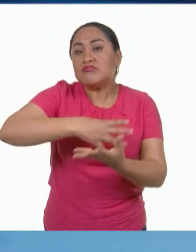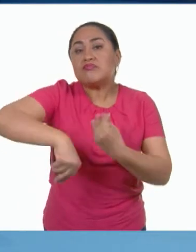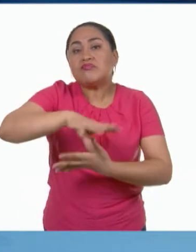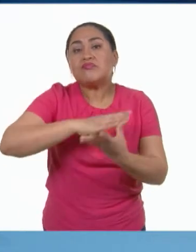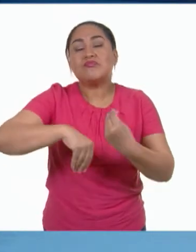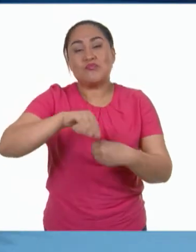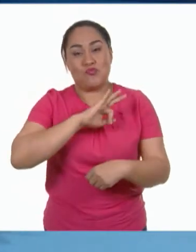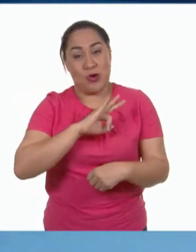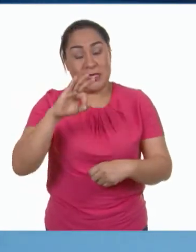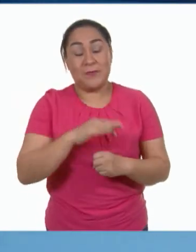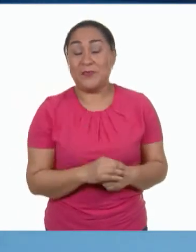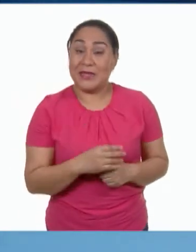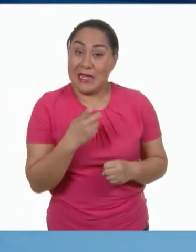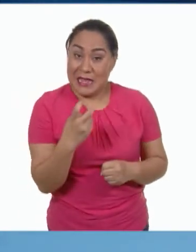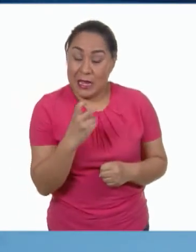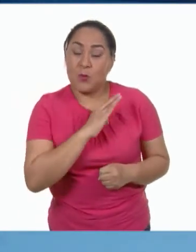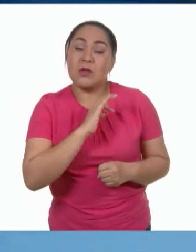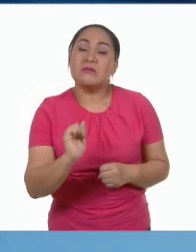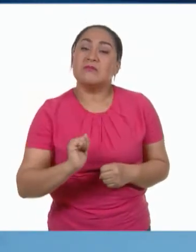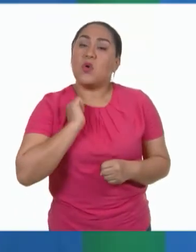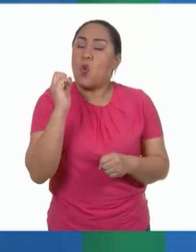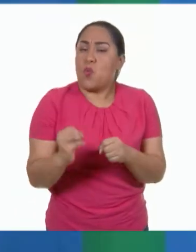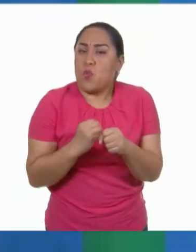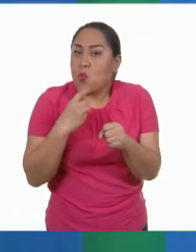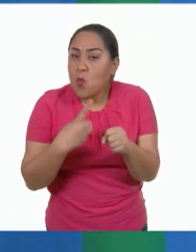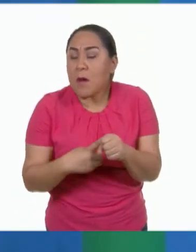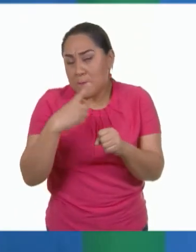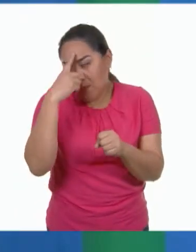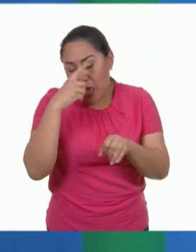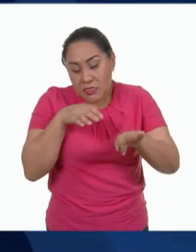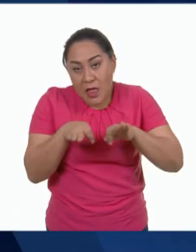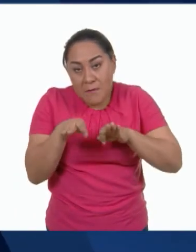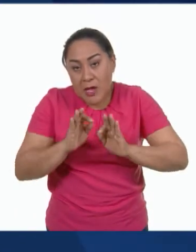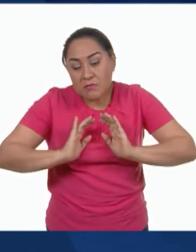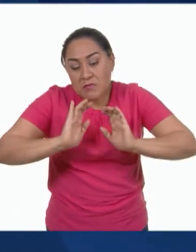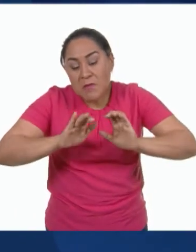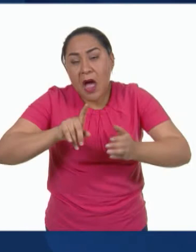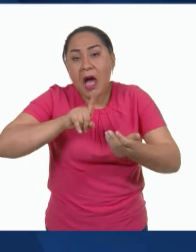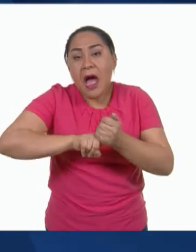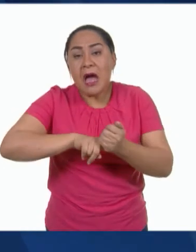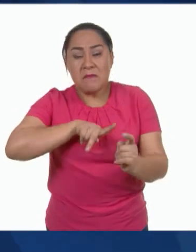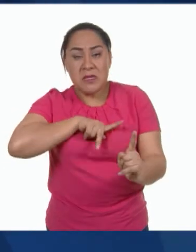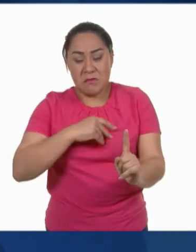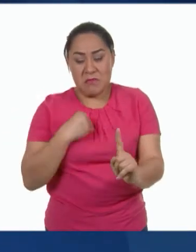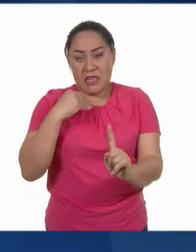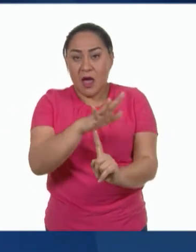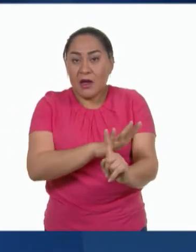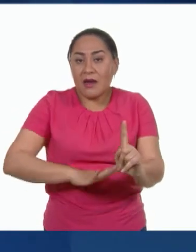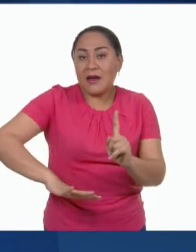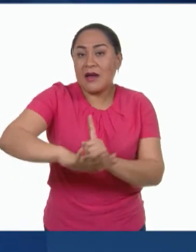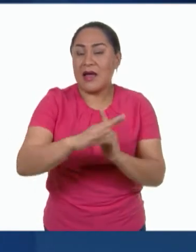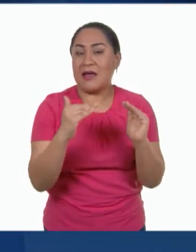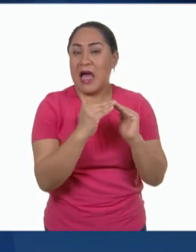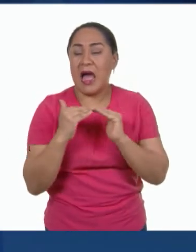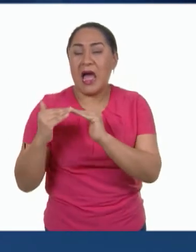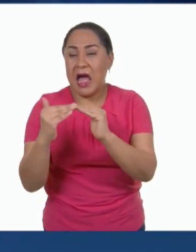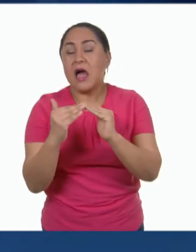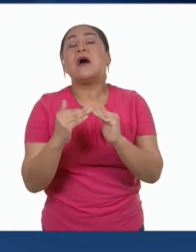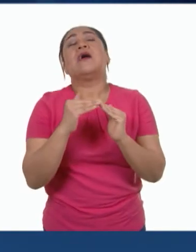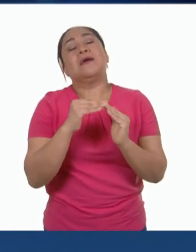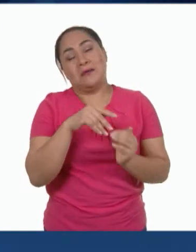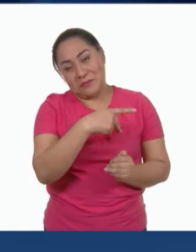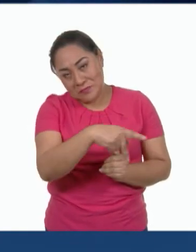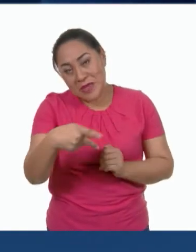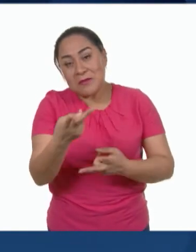esa manera, hay más oportunidades de empleo en nuestra localidad y así la gente tiene trabajo. Lo que